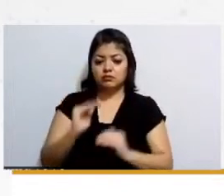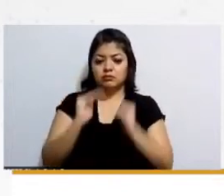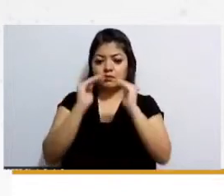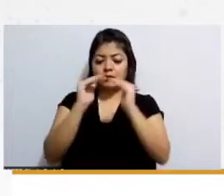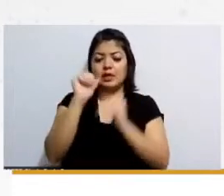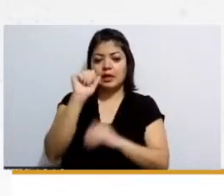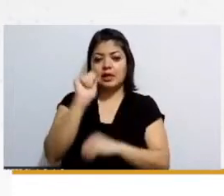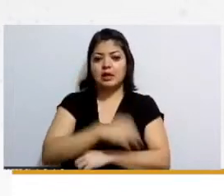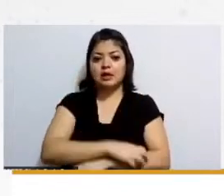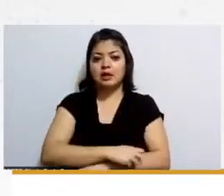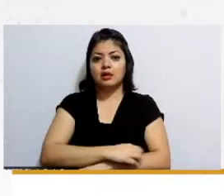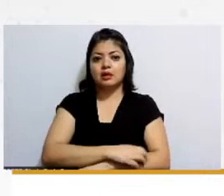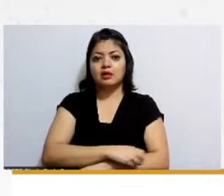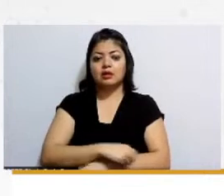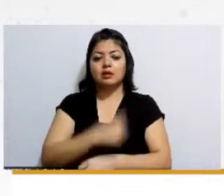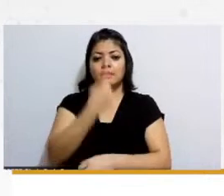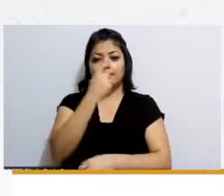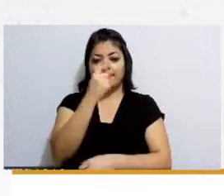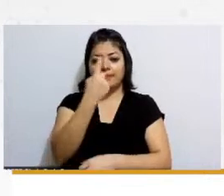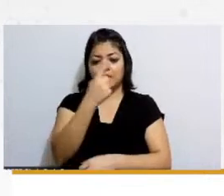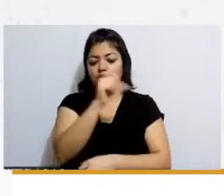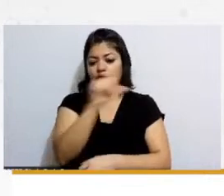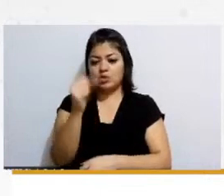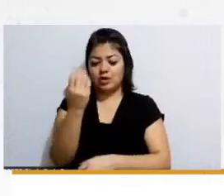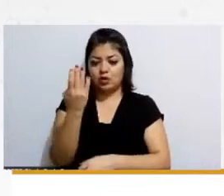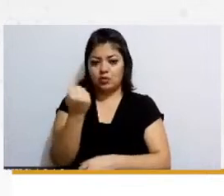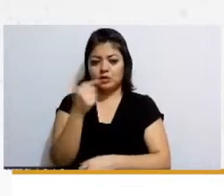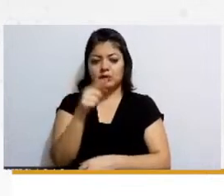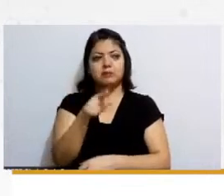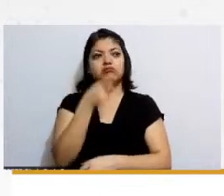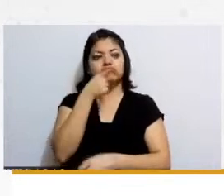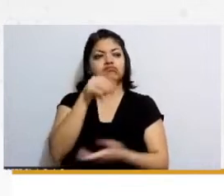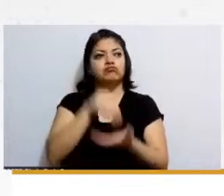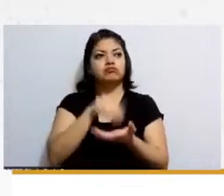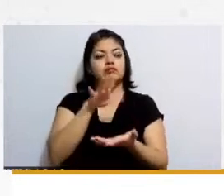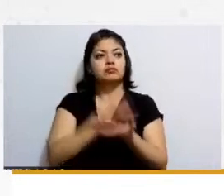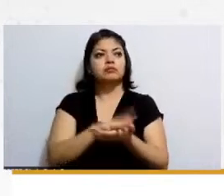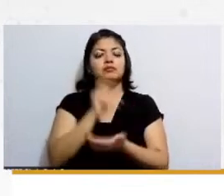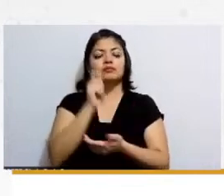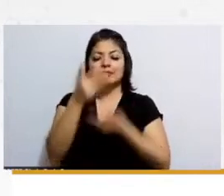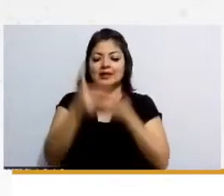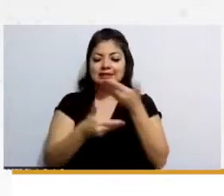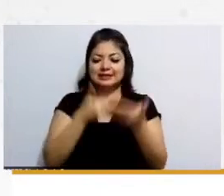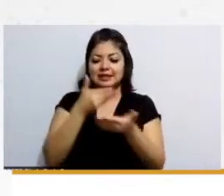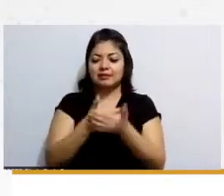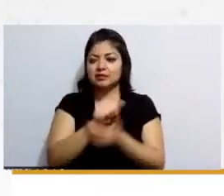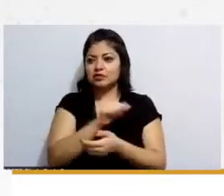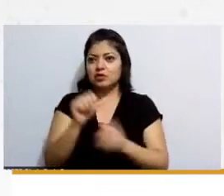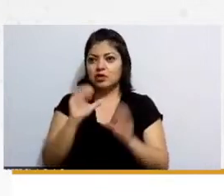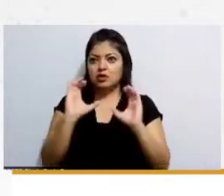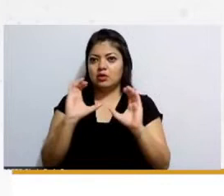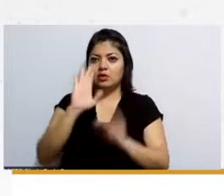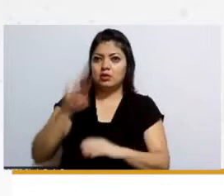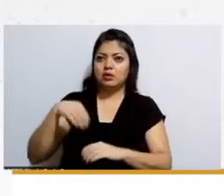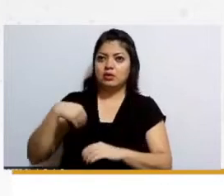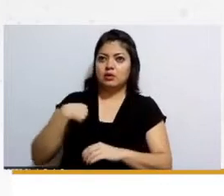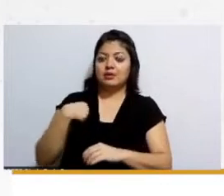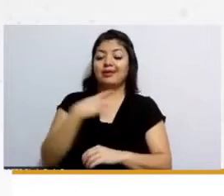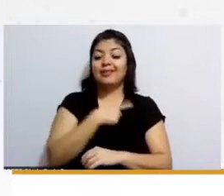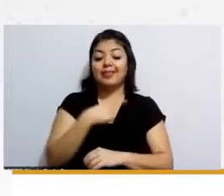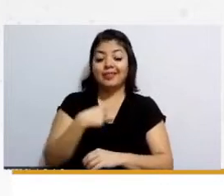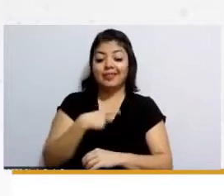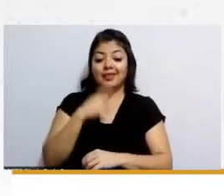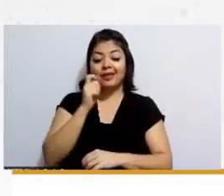29 donde establece el servicio de guarderías procura la protección y bienestar